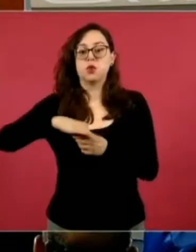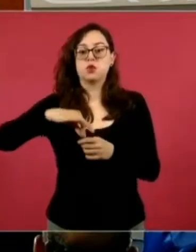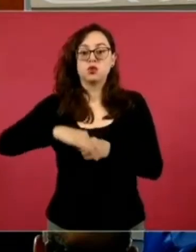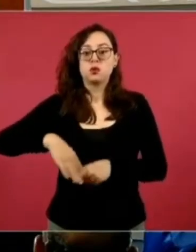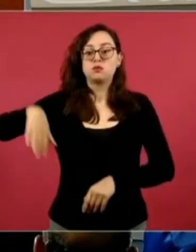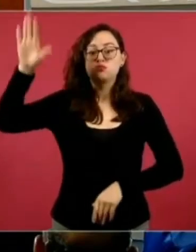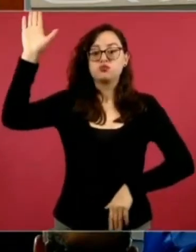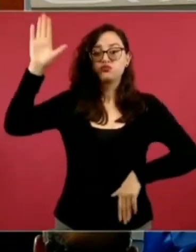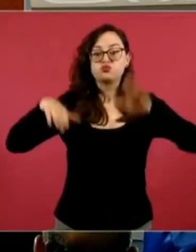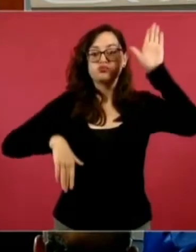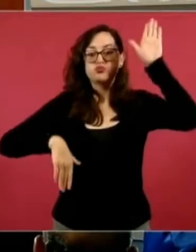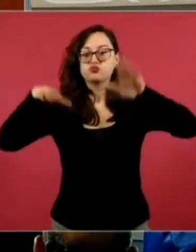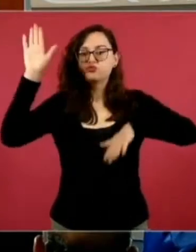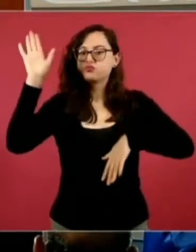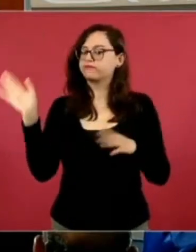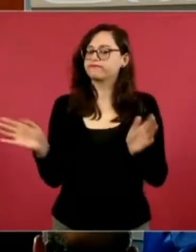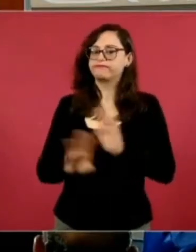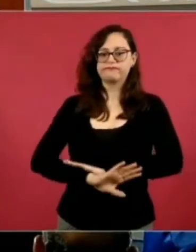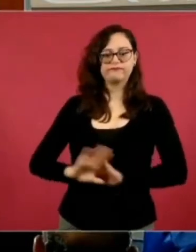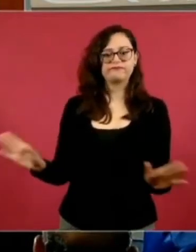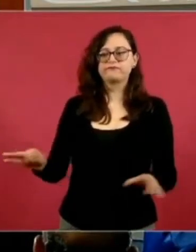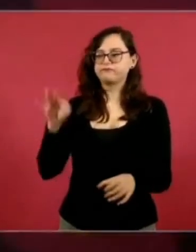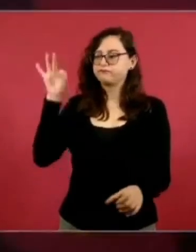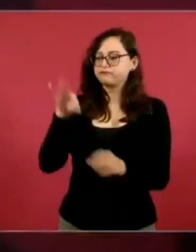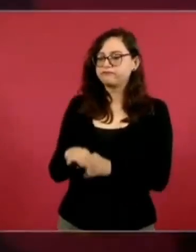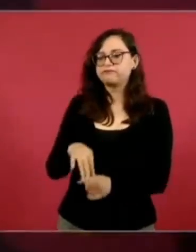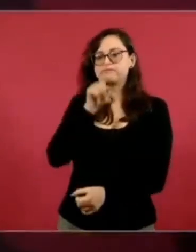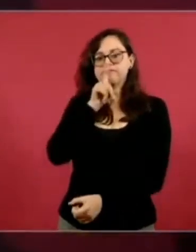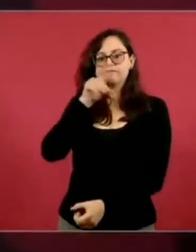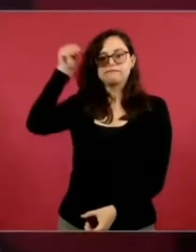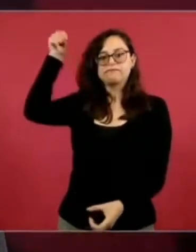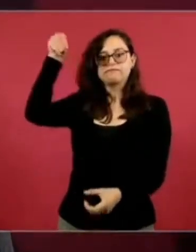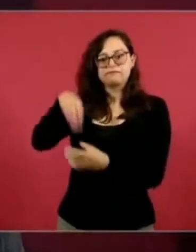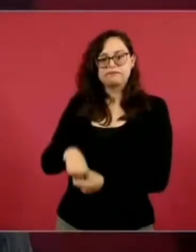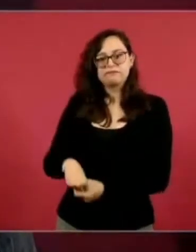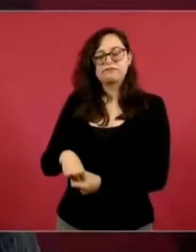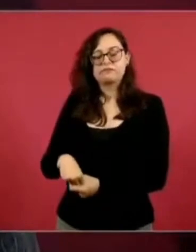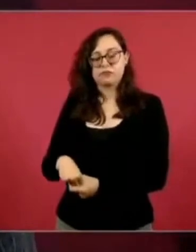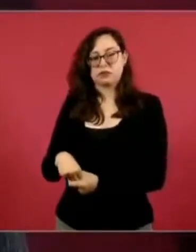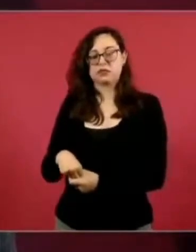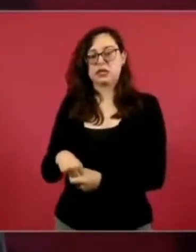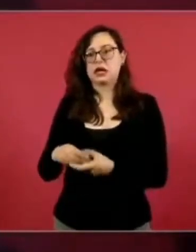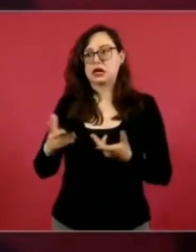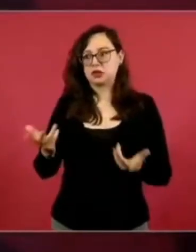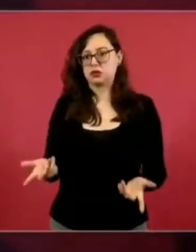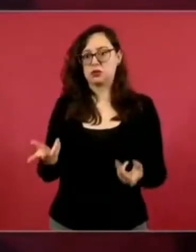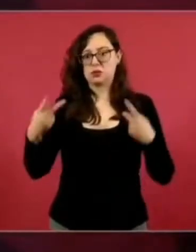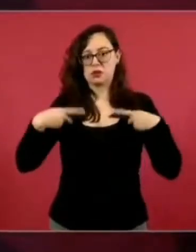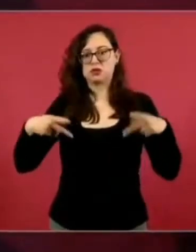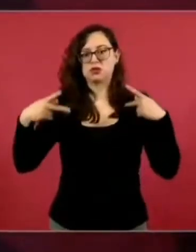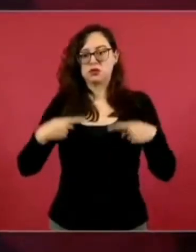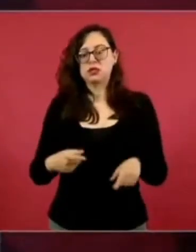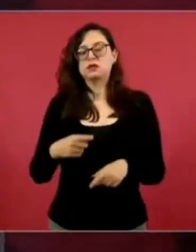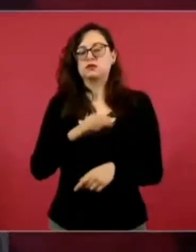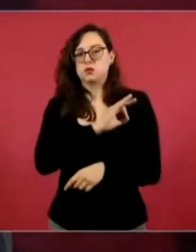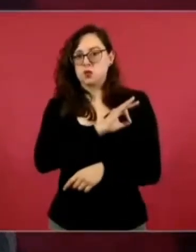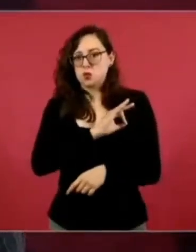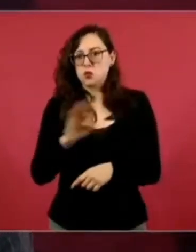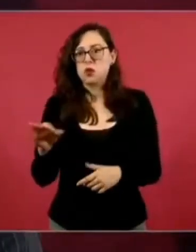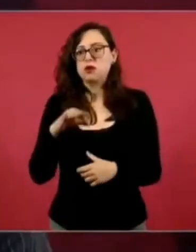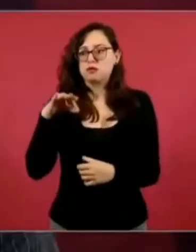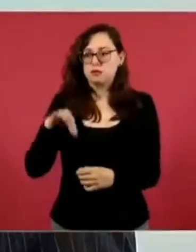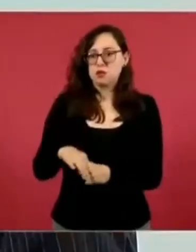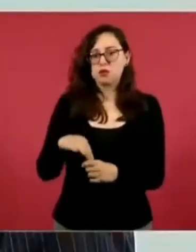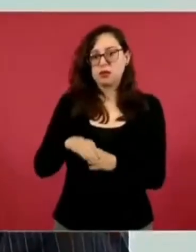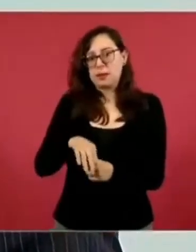se está con ello respetando el libre, el voto libre, directo y secreto de las y los trabajadores para la elección,